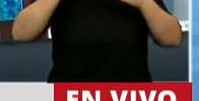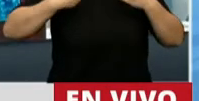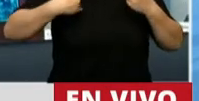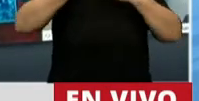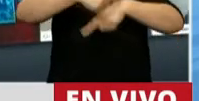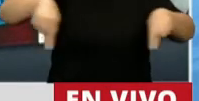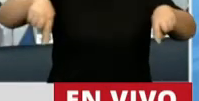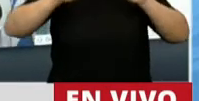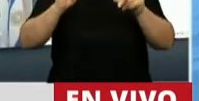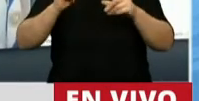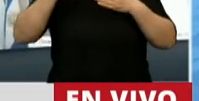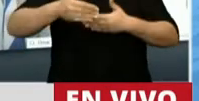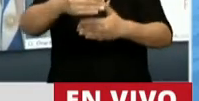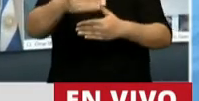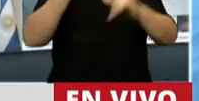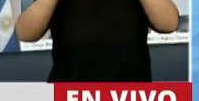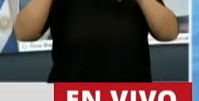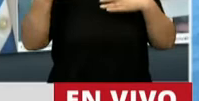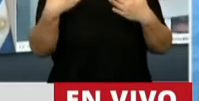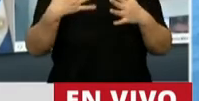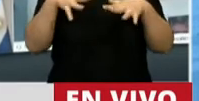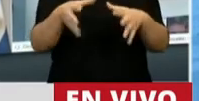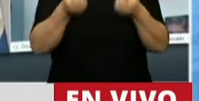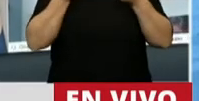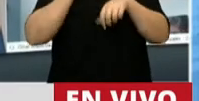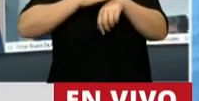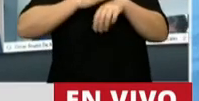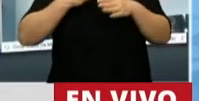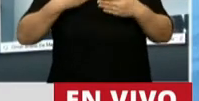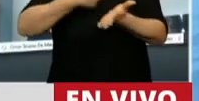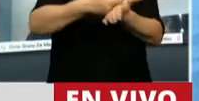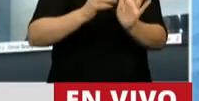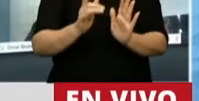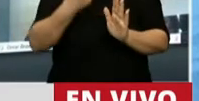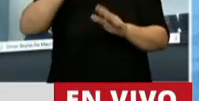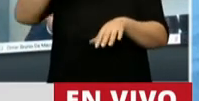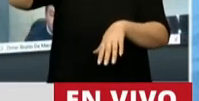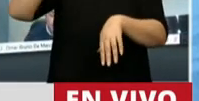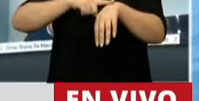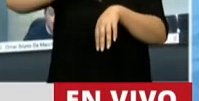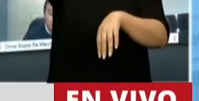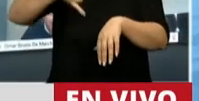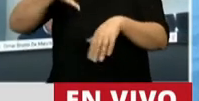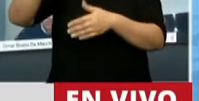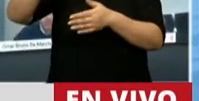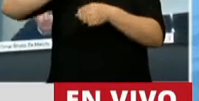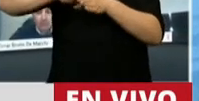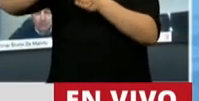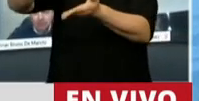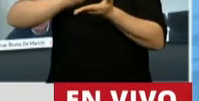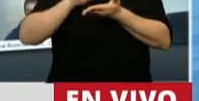condiciones de plazos y tasas que el país puede afrontar. Quienes toman deuda saben cuando las condiciones lo hacen impagable.